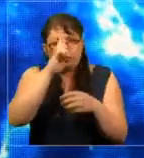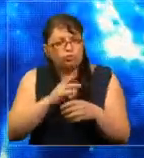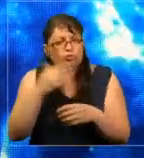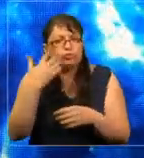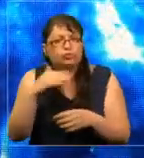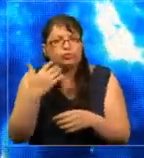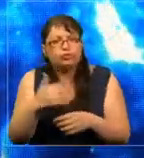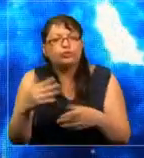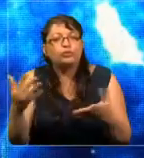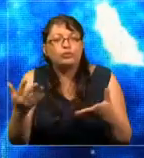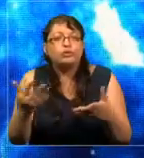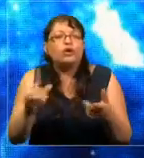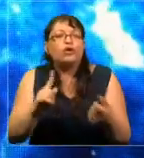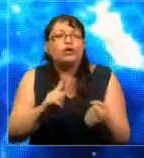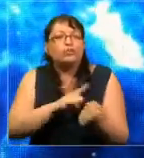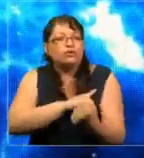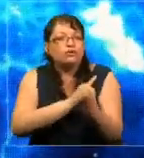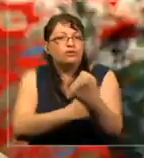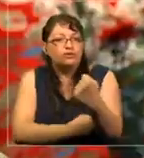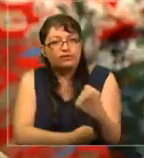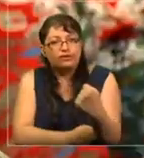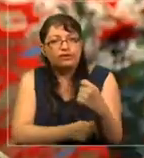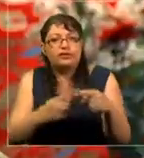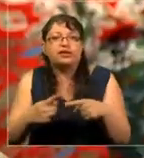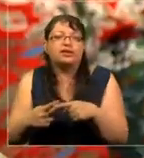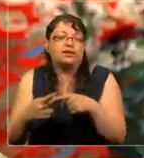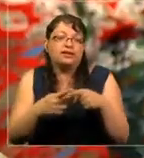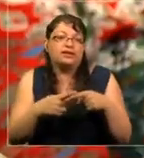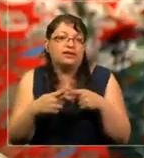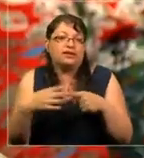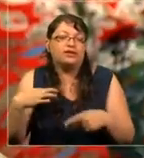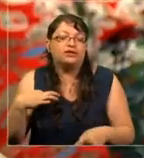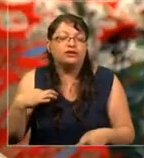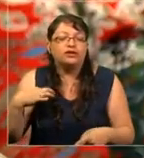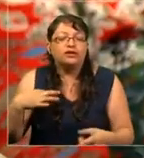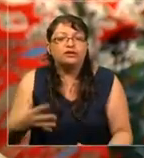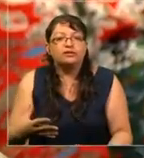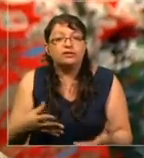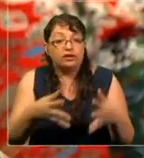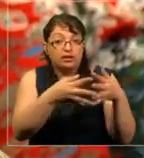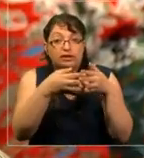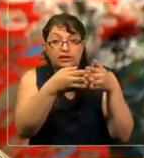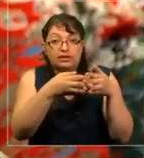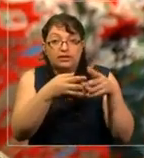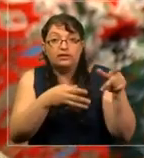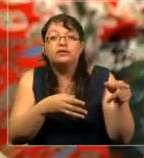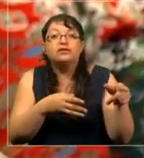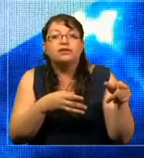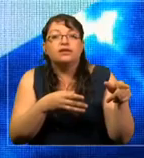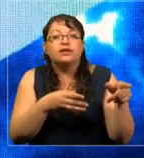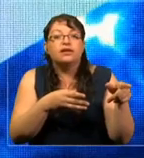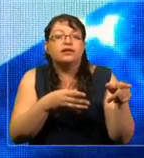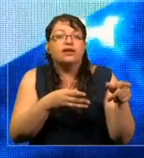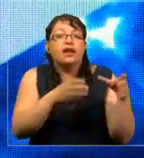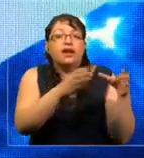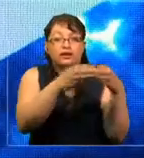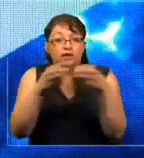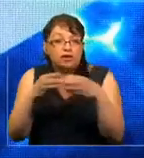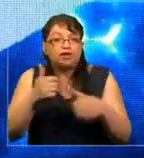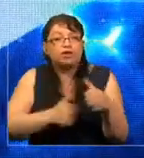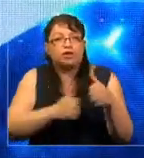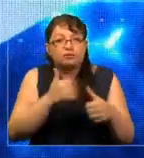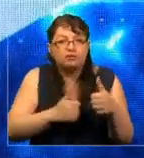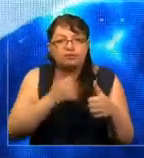en el fortalecimiento de la sociedad civil. En Estados Unidos, las asociaciones profesionales,